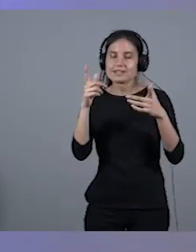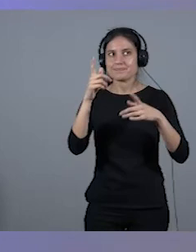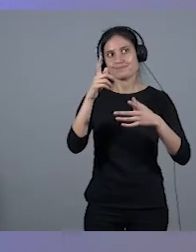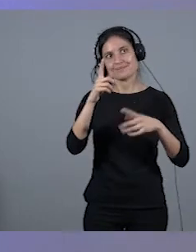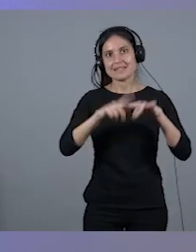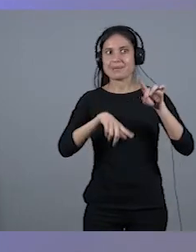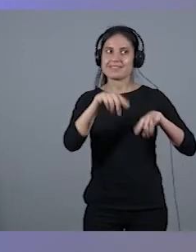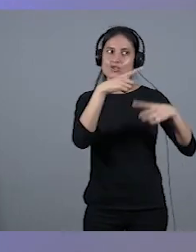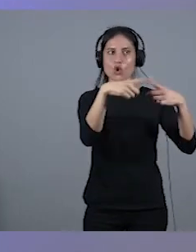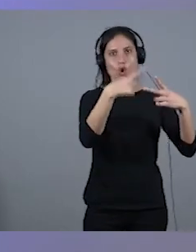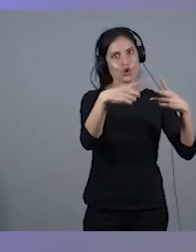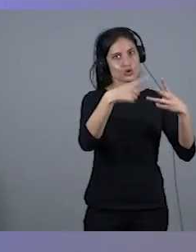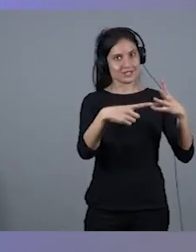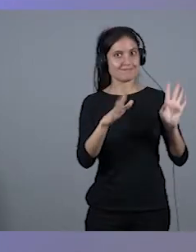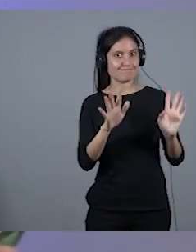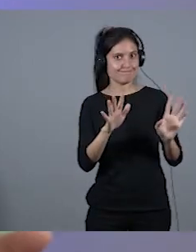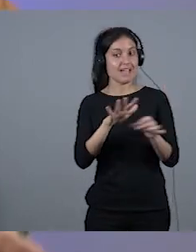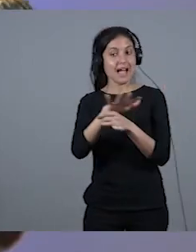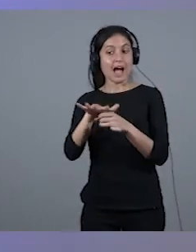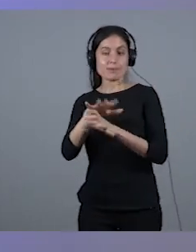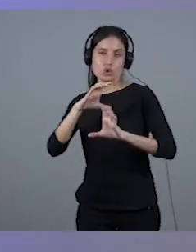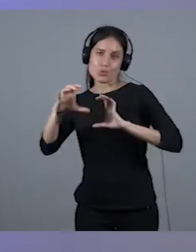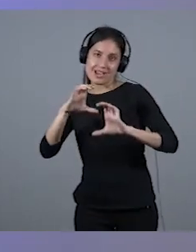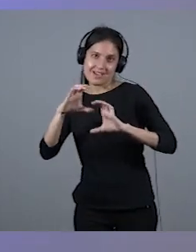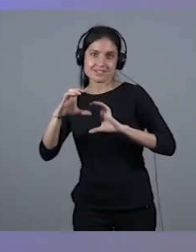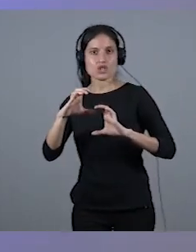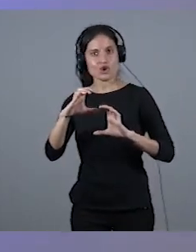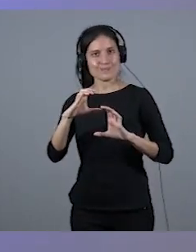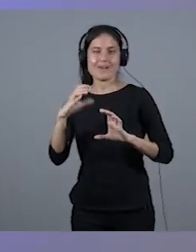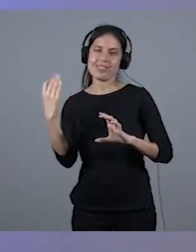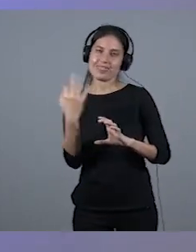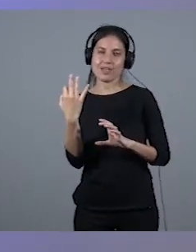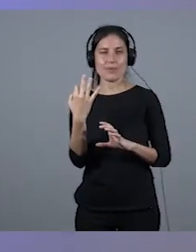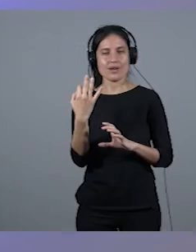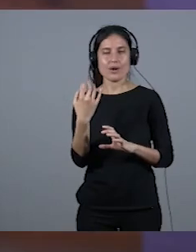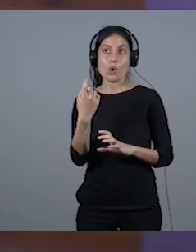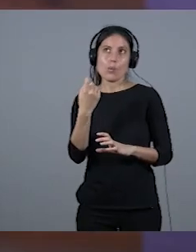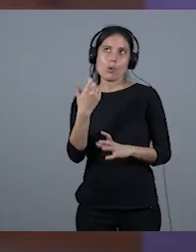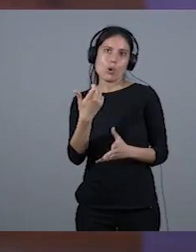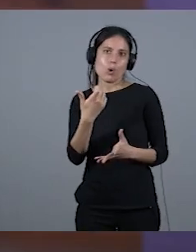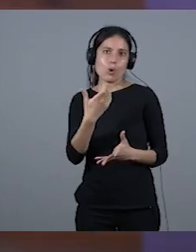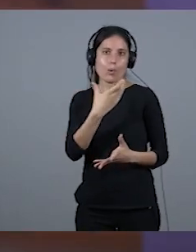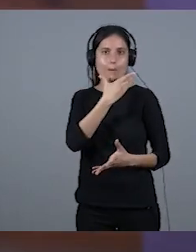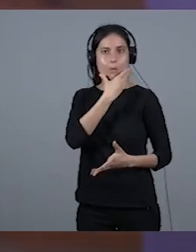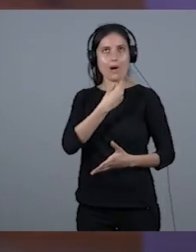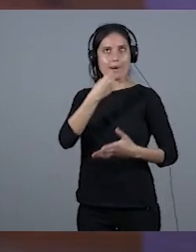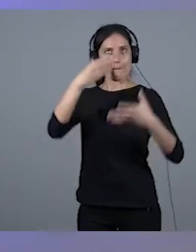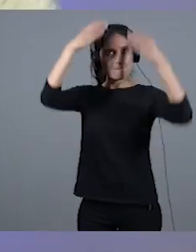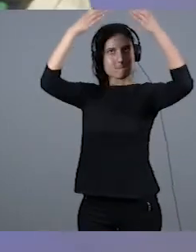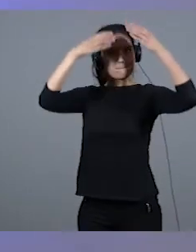comunicación es uno de ellos, tienes que ser poco más o menos, no te digo que una Miss, porque también hay Misses feas, pero bueno,